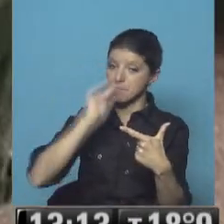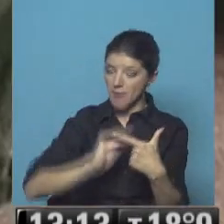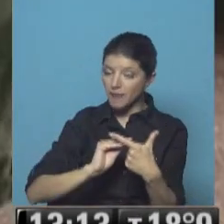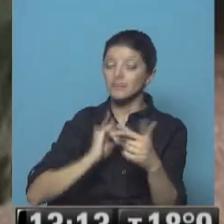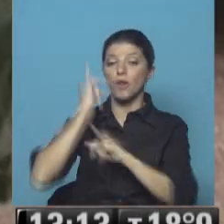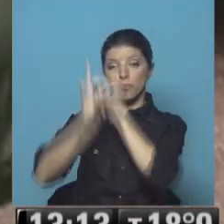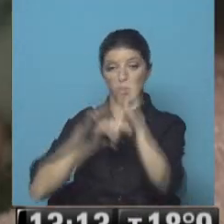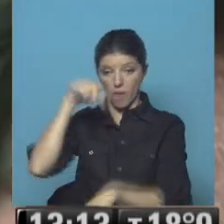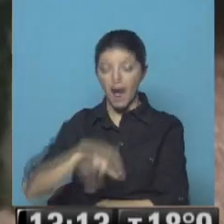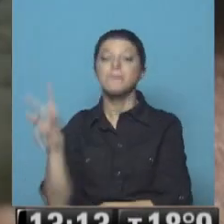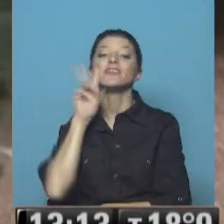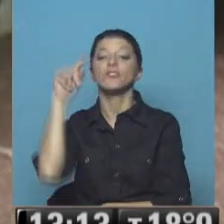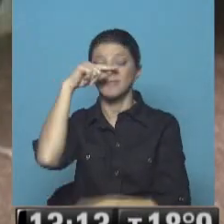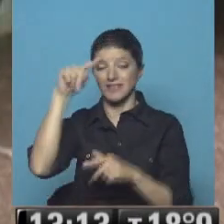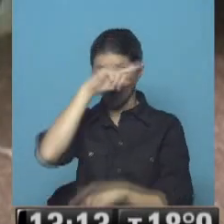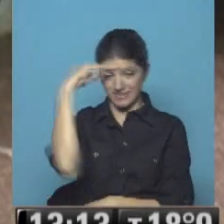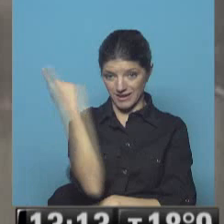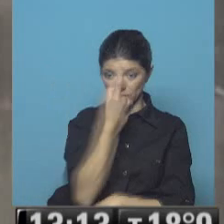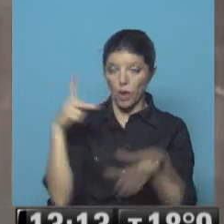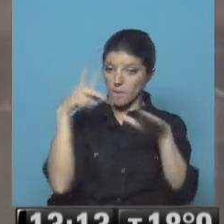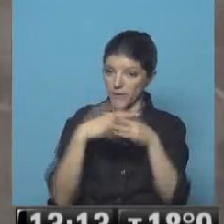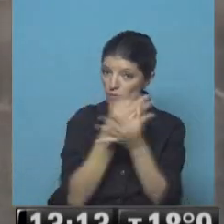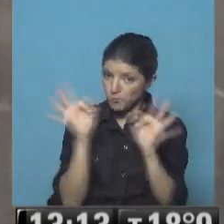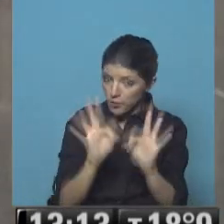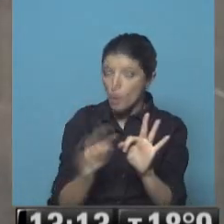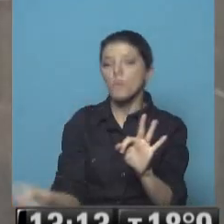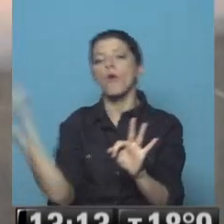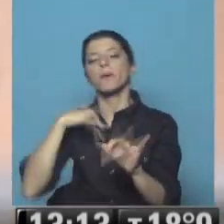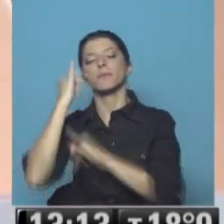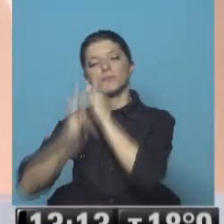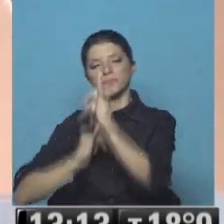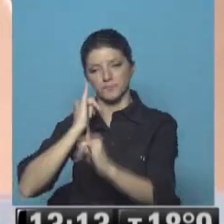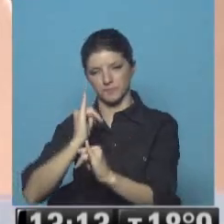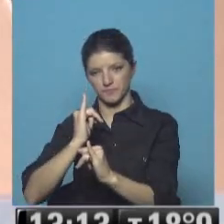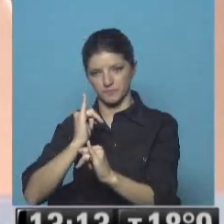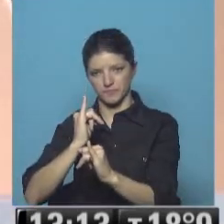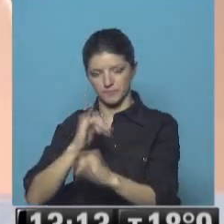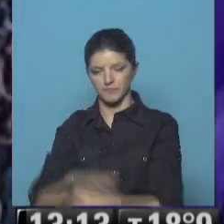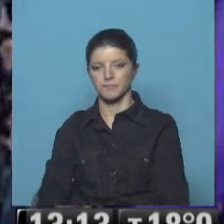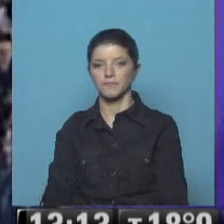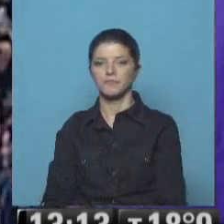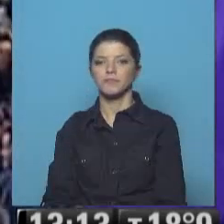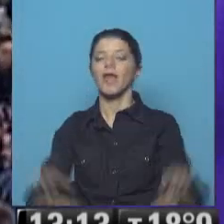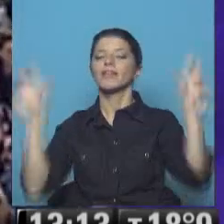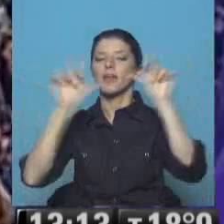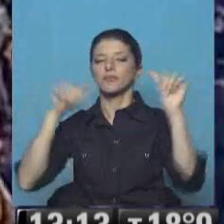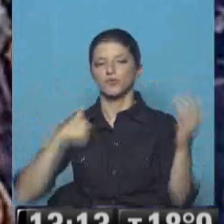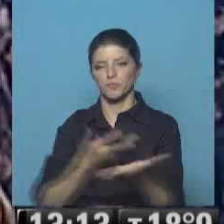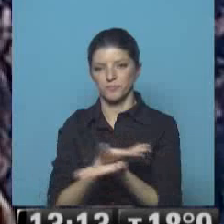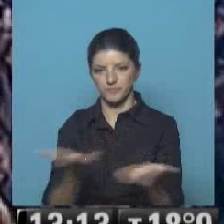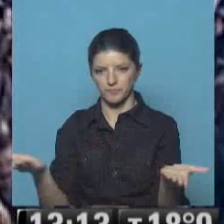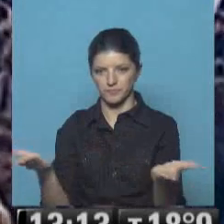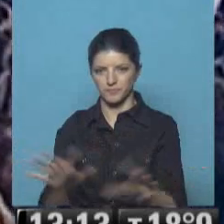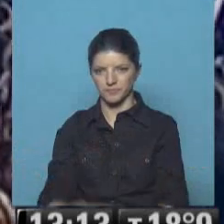se lo contamos luego de la pausa como siempre aquí en Visión 7 Internacional por la TV